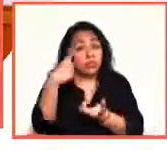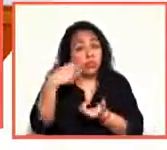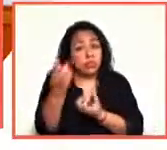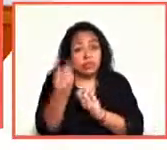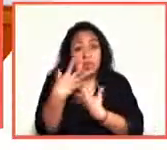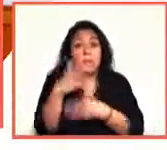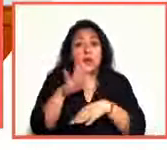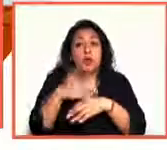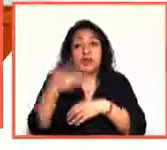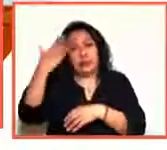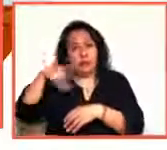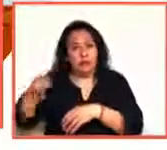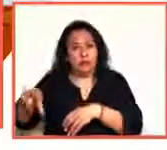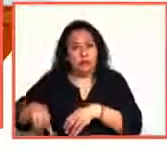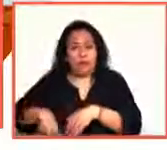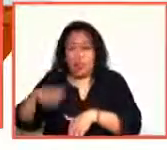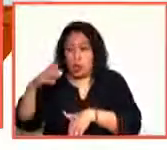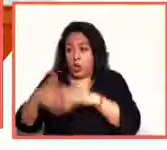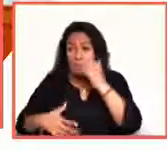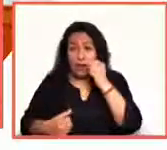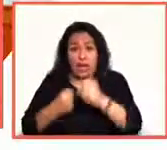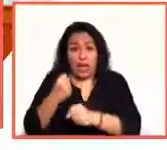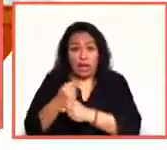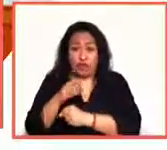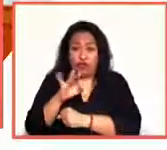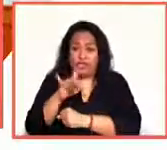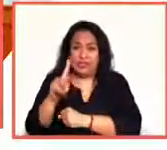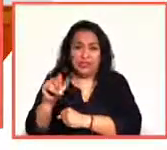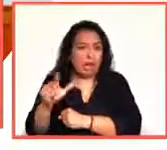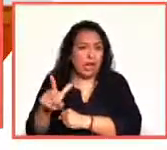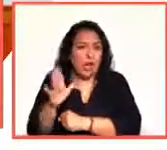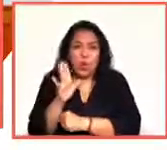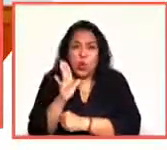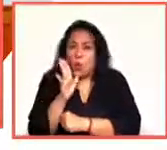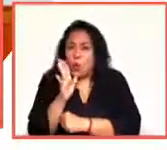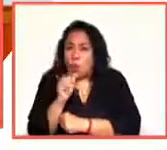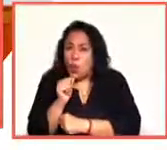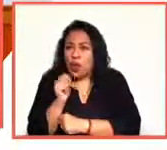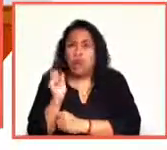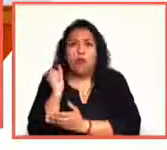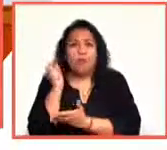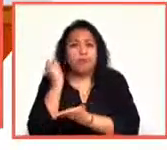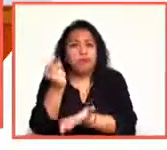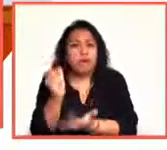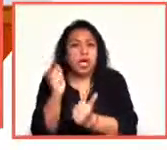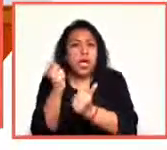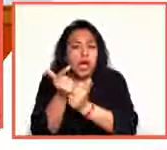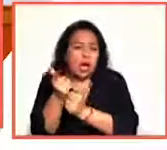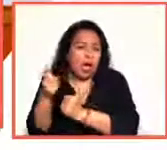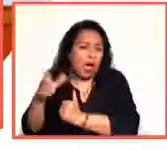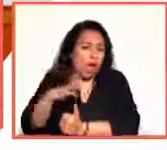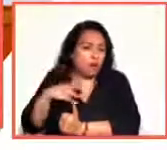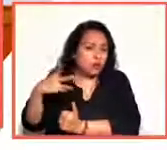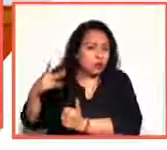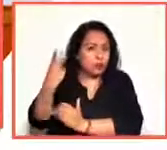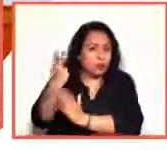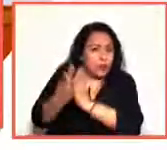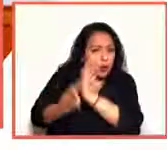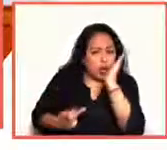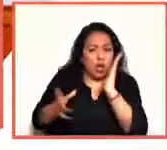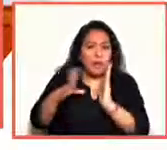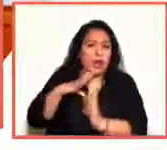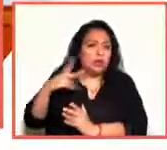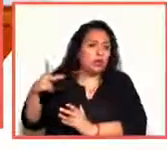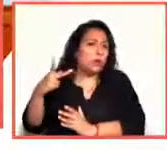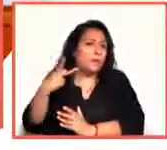públicos cuando termina el año fiscal ya no es posible que te ministren recursos. Ellos tienen sus programas, tienen sus políticas,